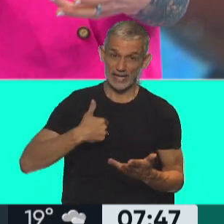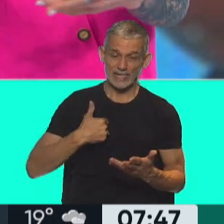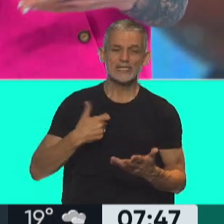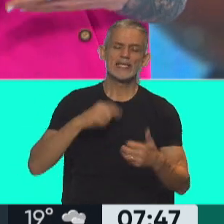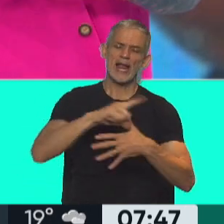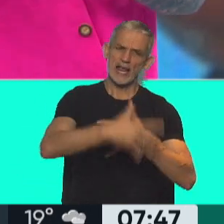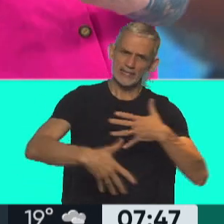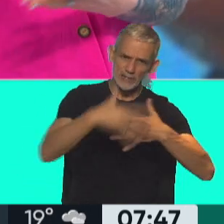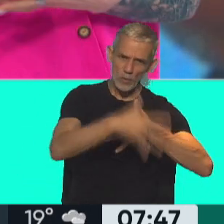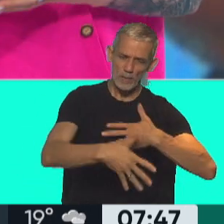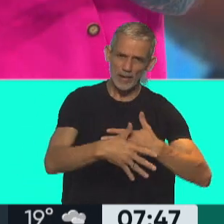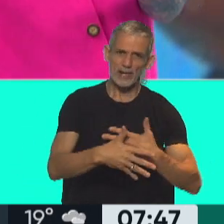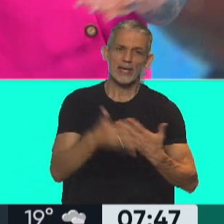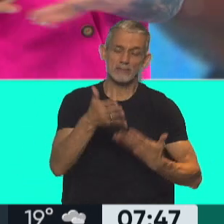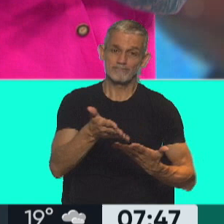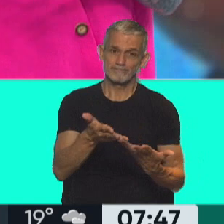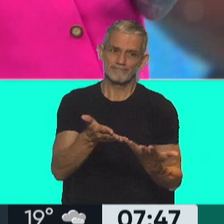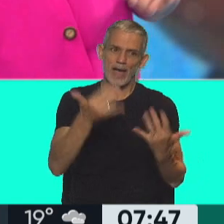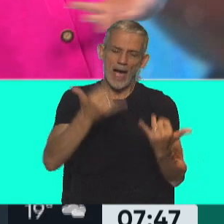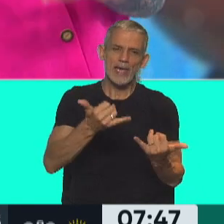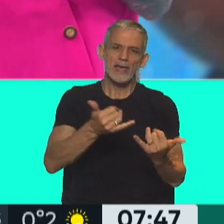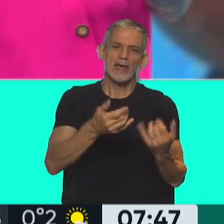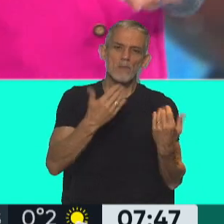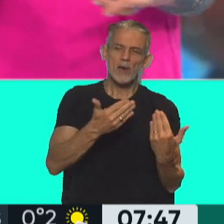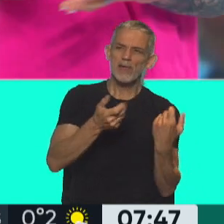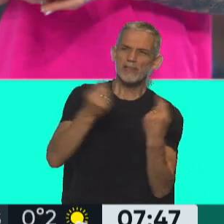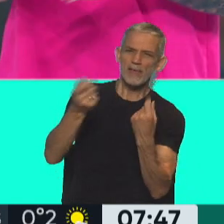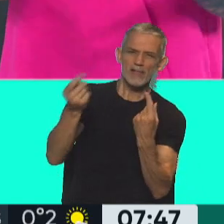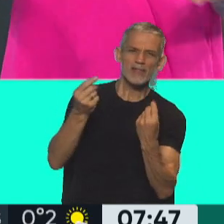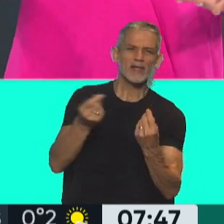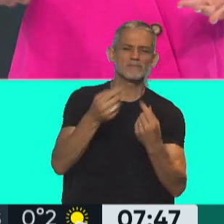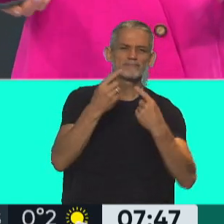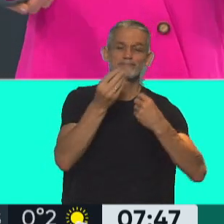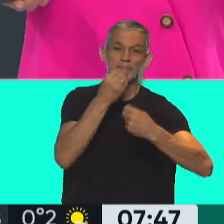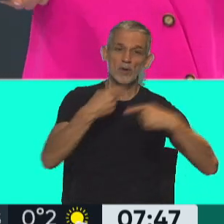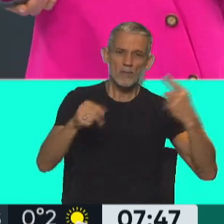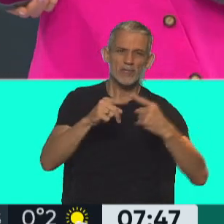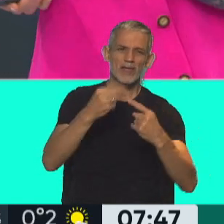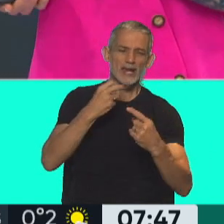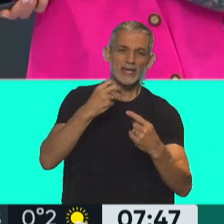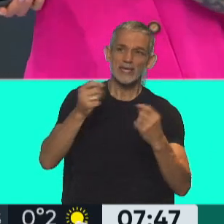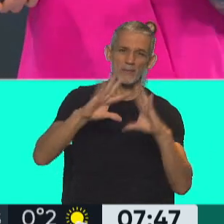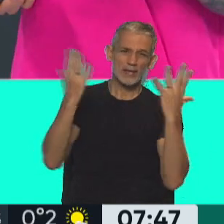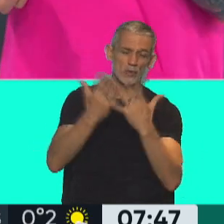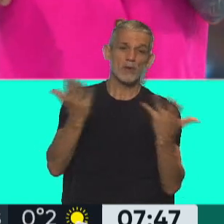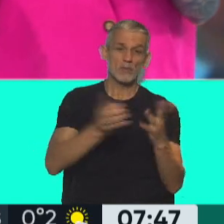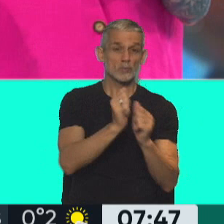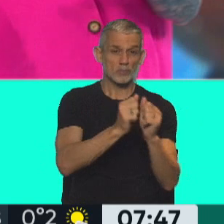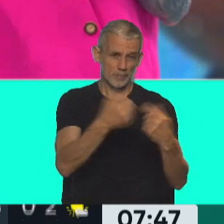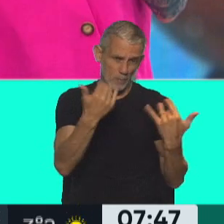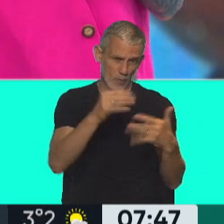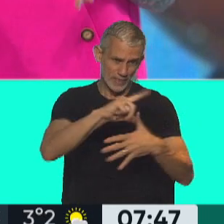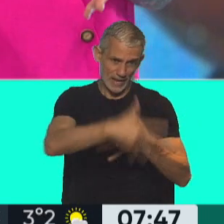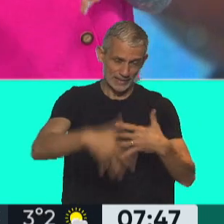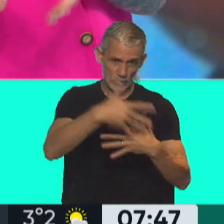Latinoamérica, son potenciales proveedores de alimentos y de energía para el mundo. Y otro aspecto a tener en cuenta, muy en